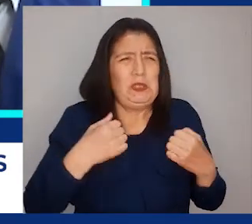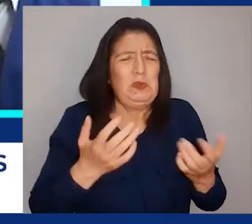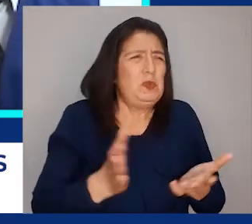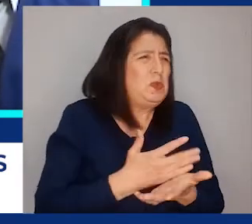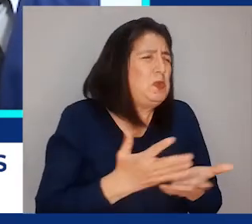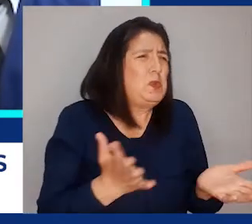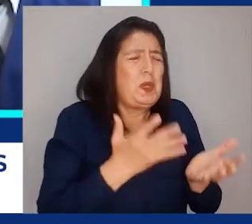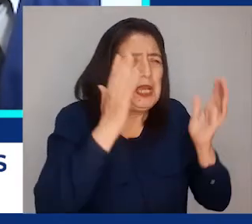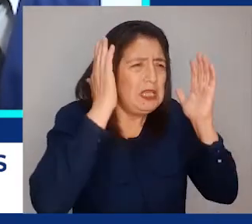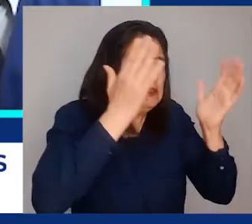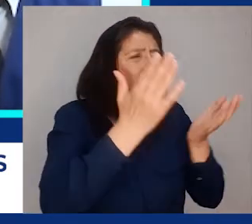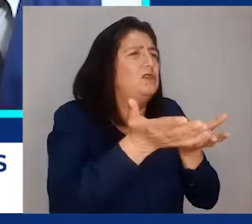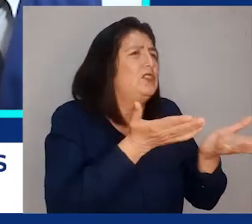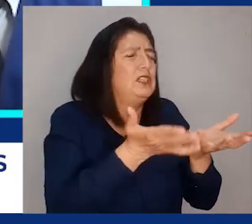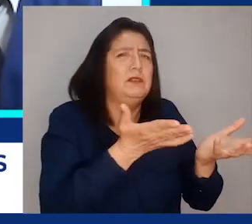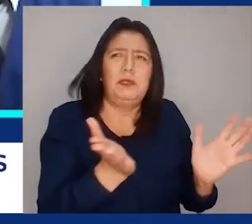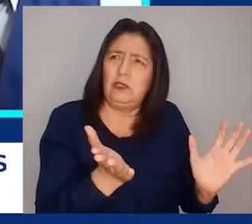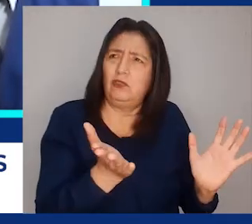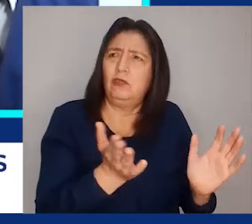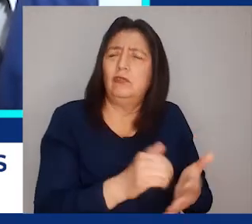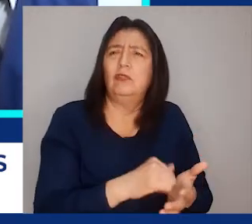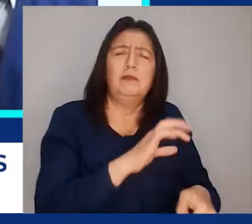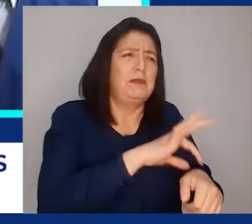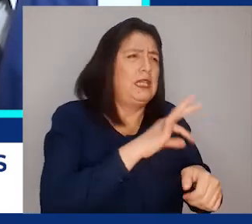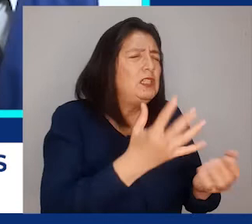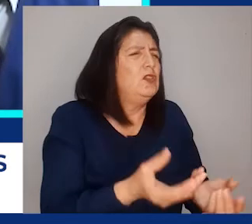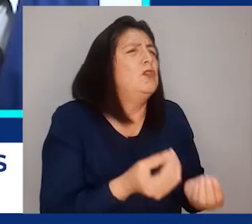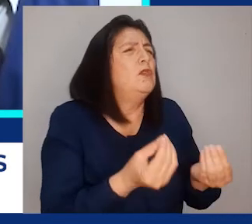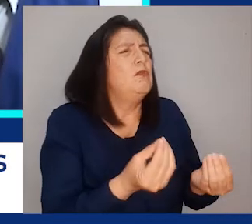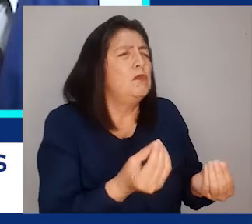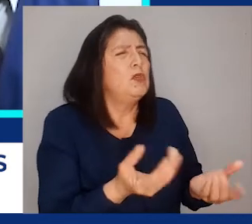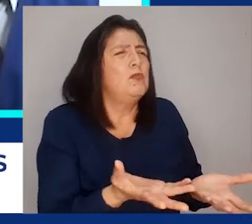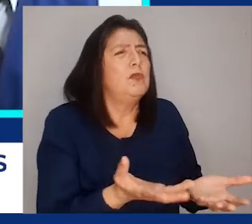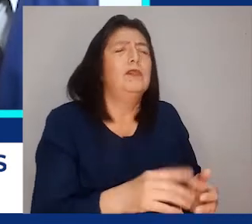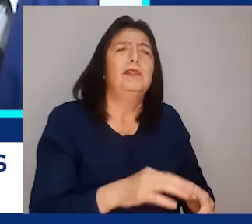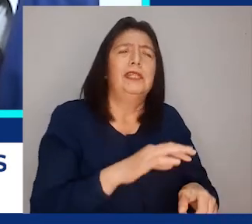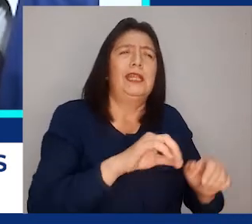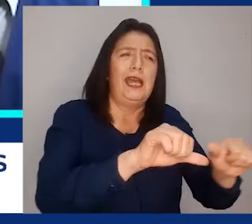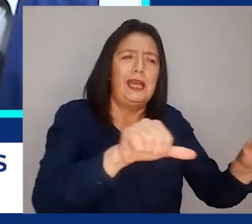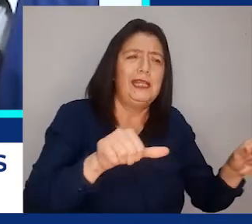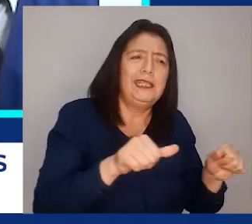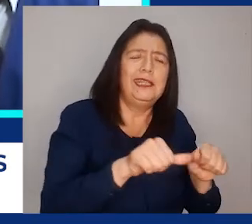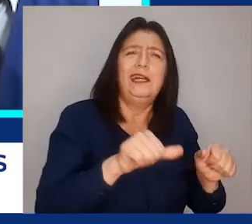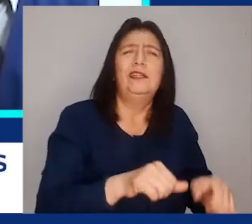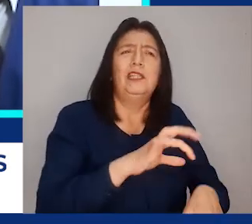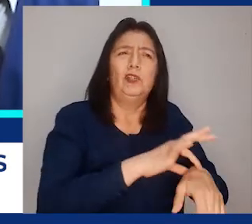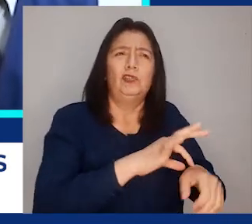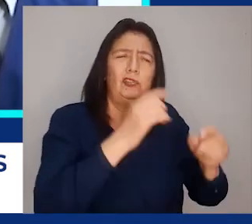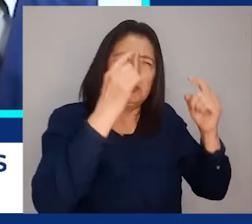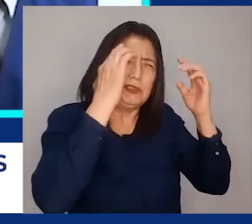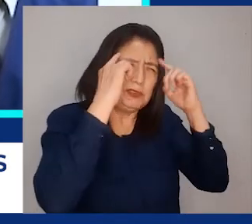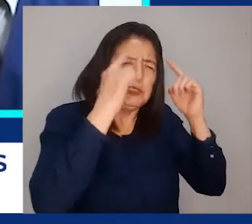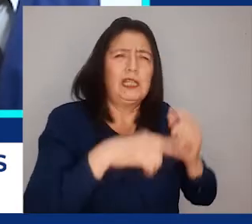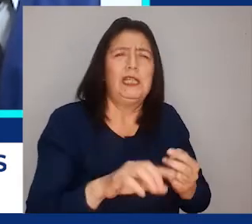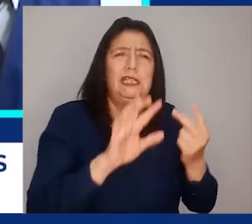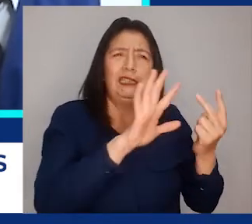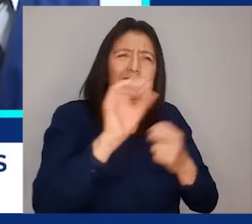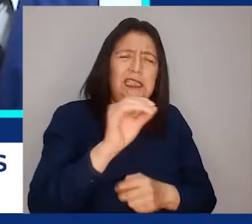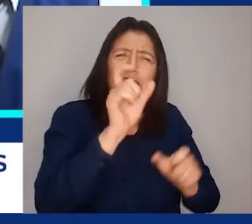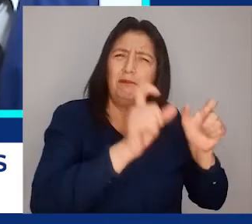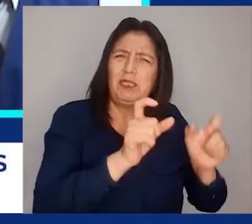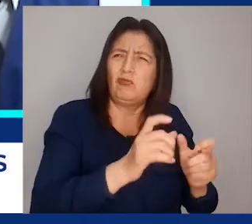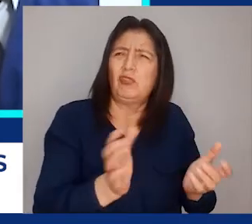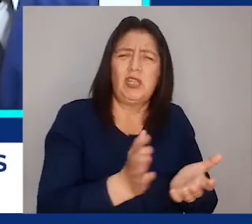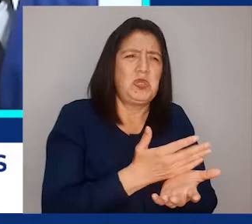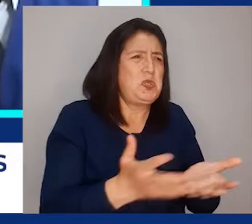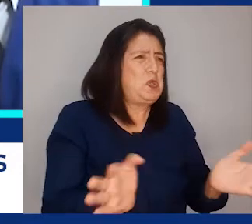reciben una atención especializada por parte del servicio de psiquiatría. Tenemos 70 personas que a la